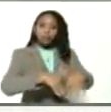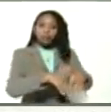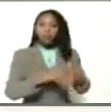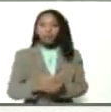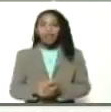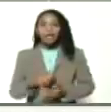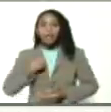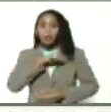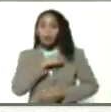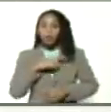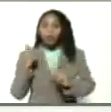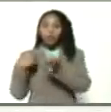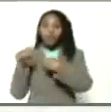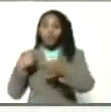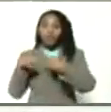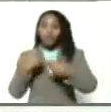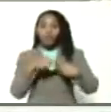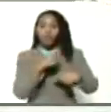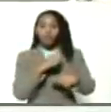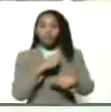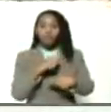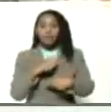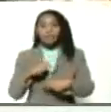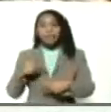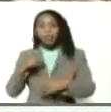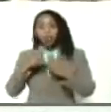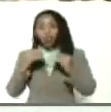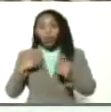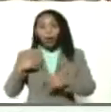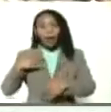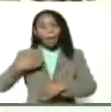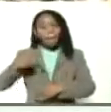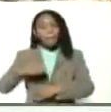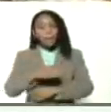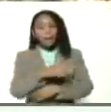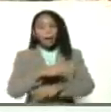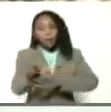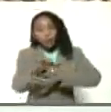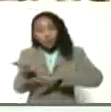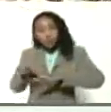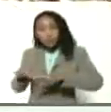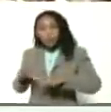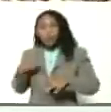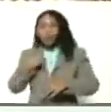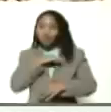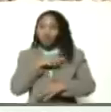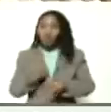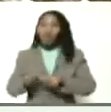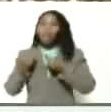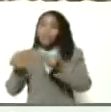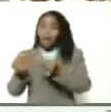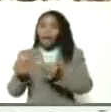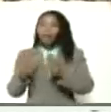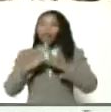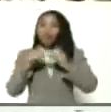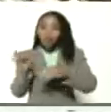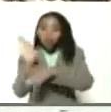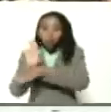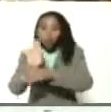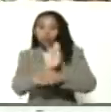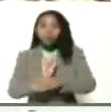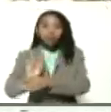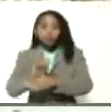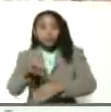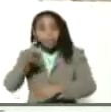nuestros comercios, de todas las pescaderías municipales, nosotros garantizar todas las medidas de seguridad. Usted